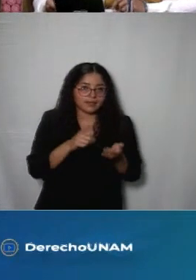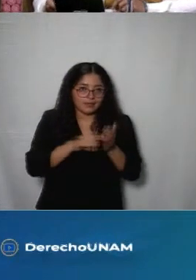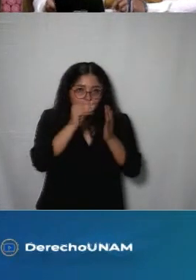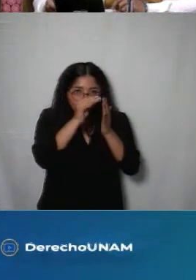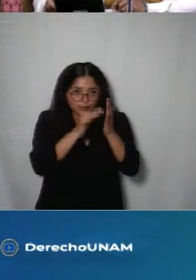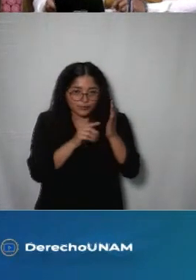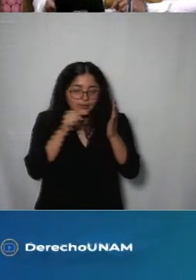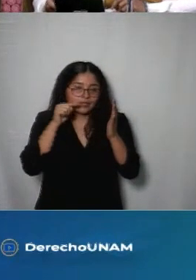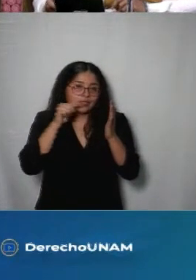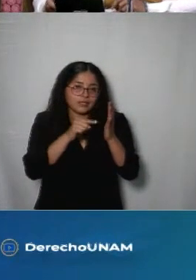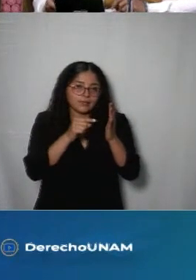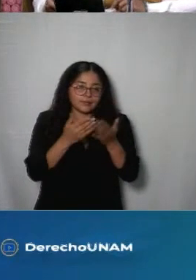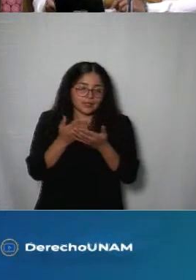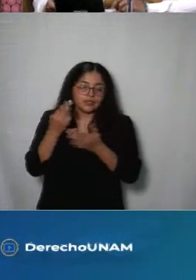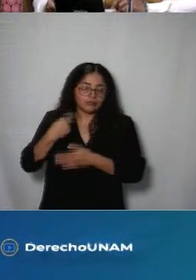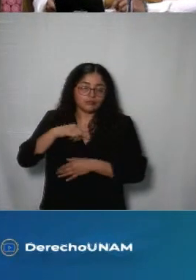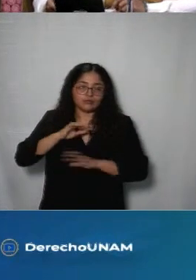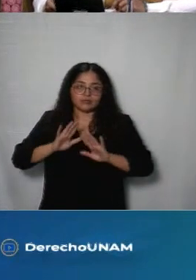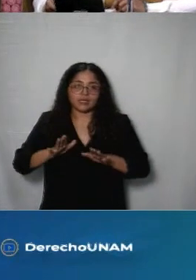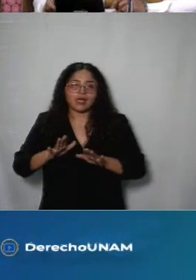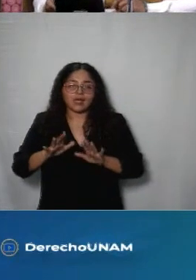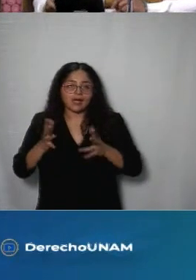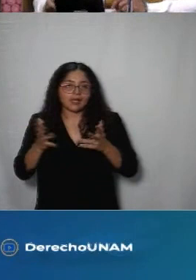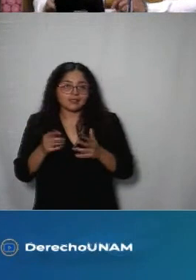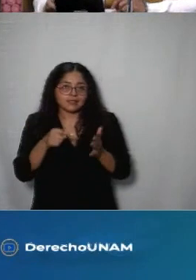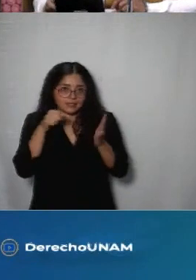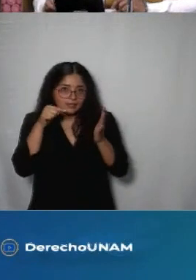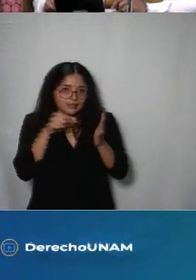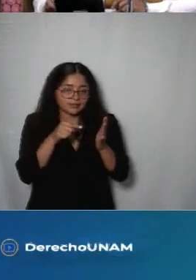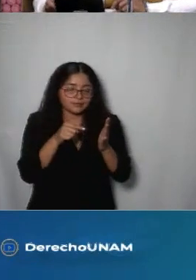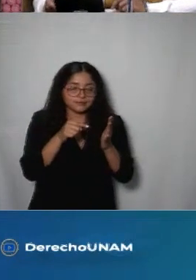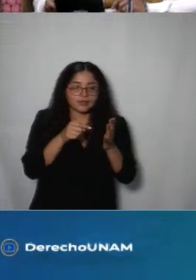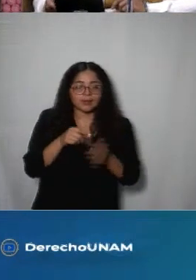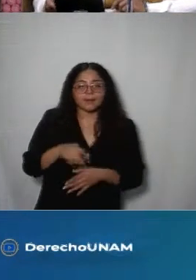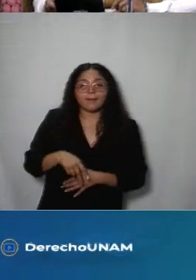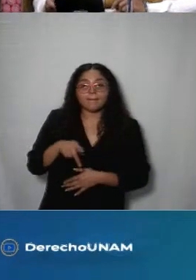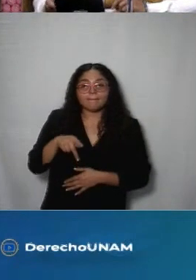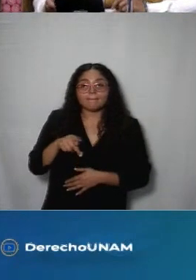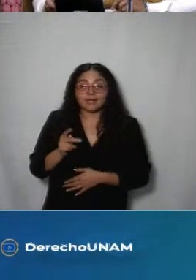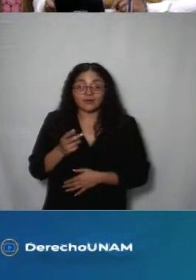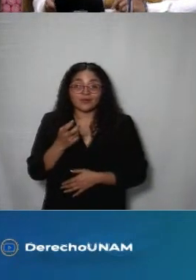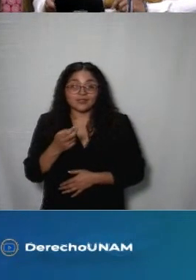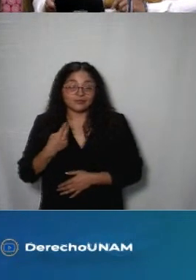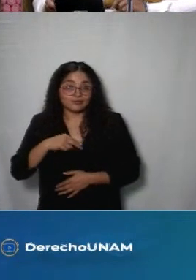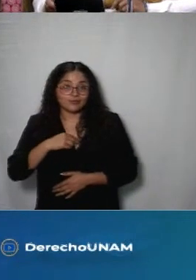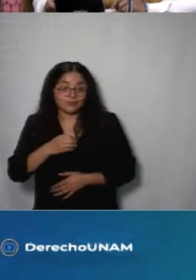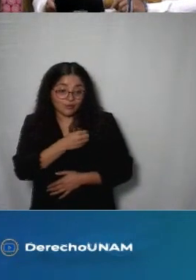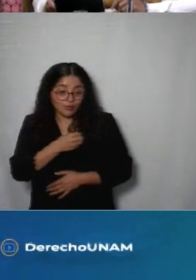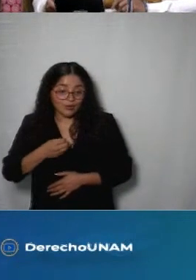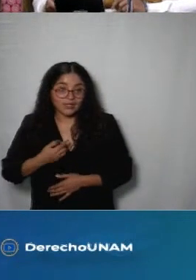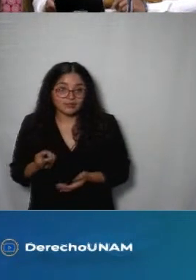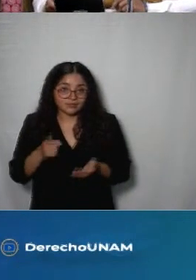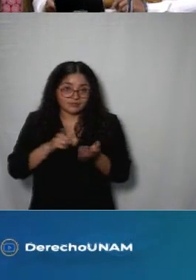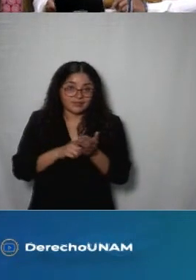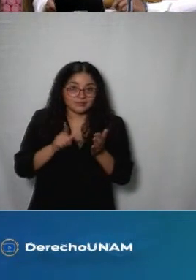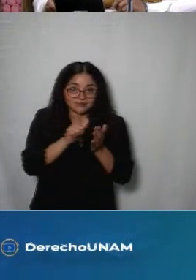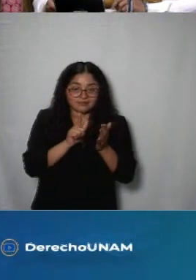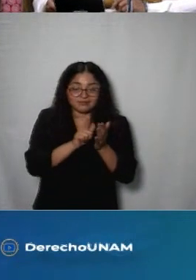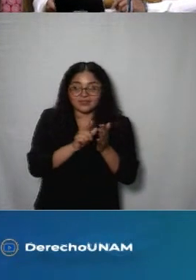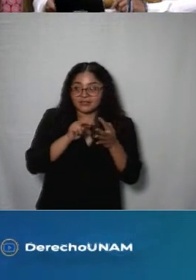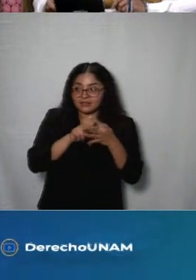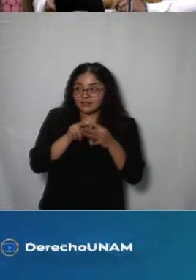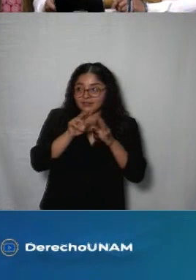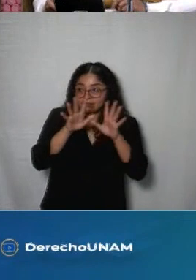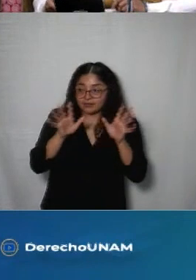de reportes que hemos realizado como parte de las facultades que tenemos en los garantes de transparencia y por supuesto